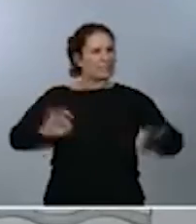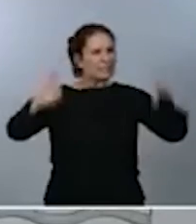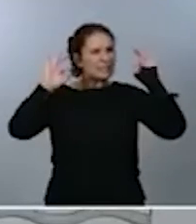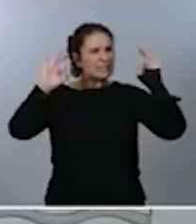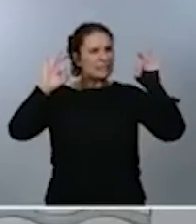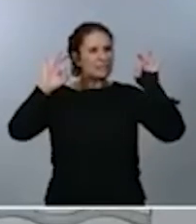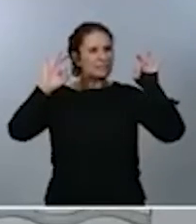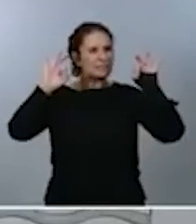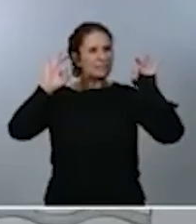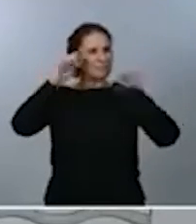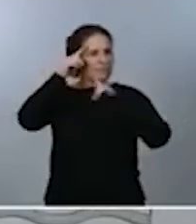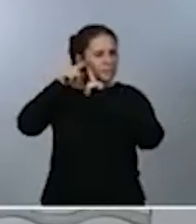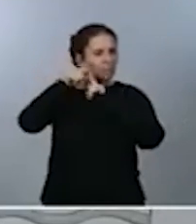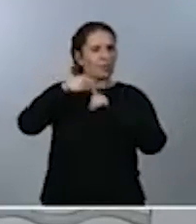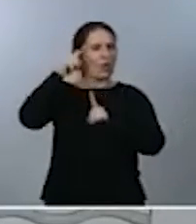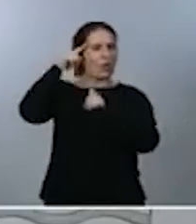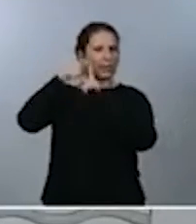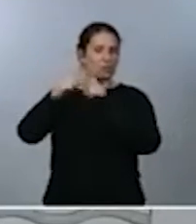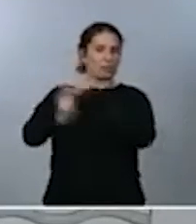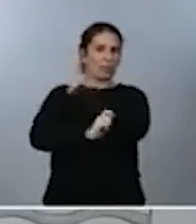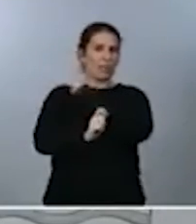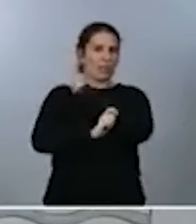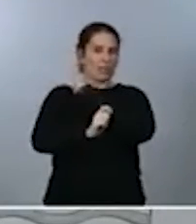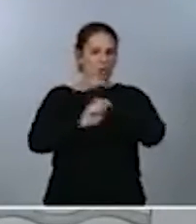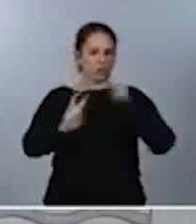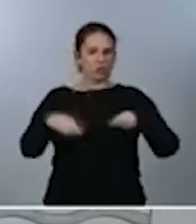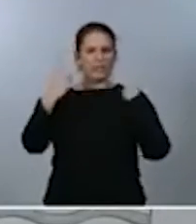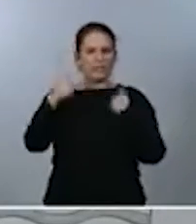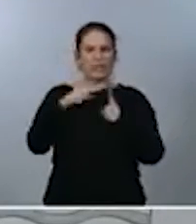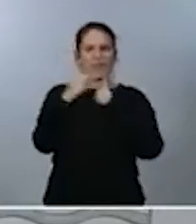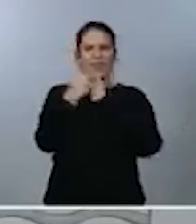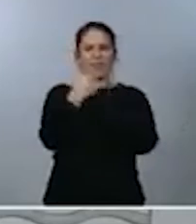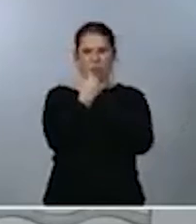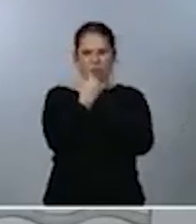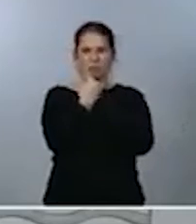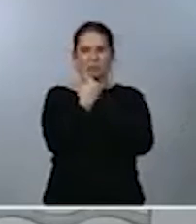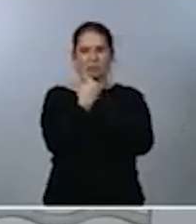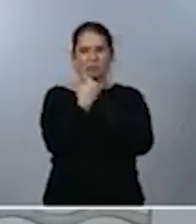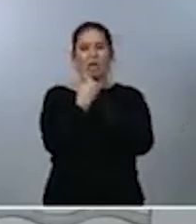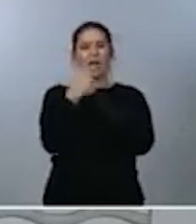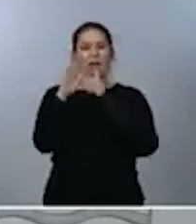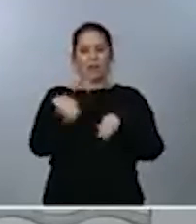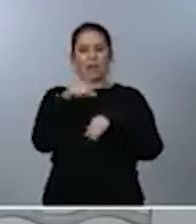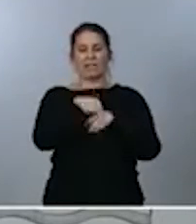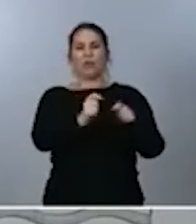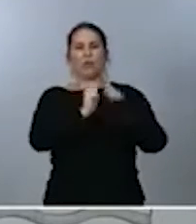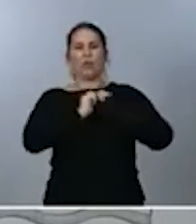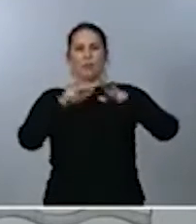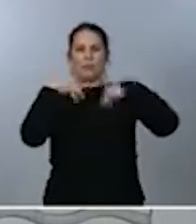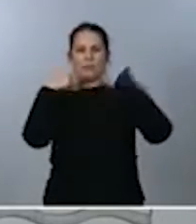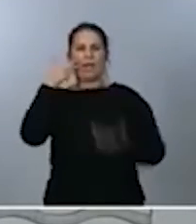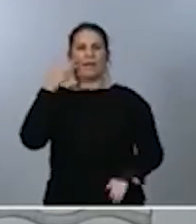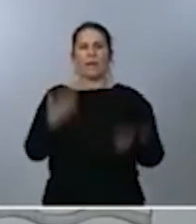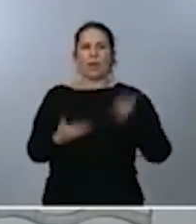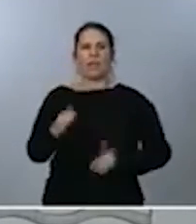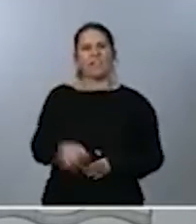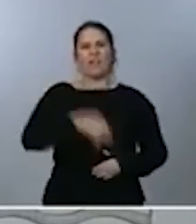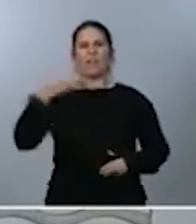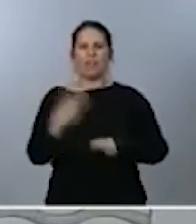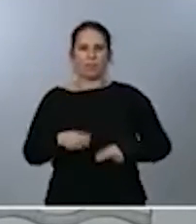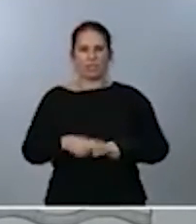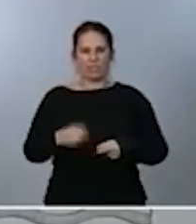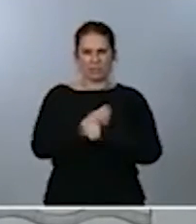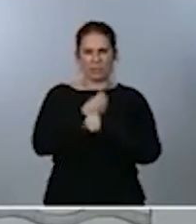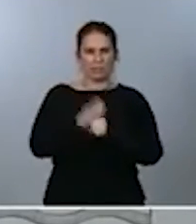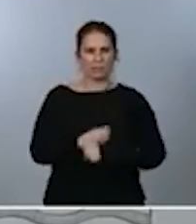estratégicos y reformulando los indicadores que permitan evaluar las eficacias de las políticas de empleo. Este plan